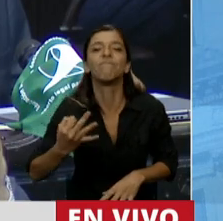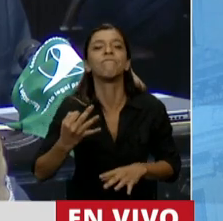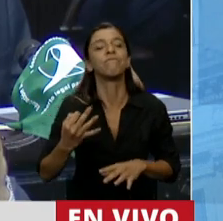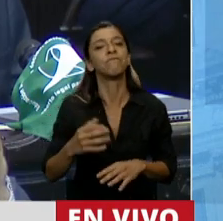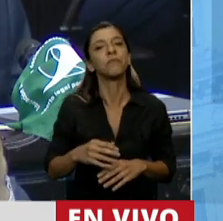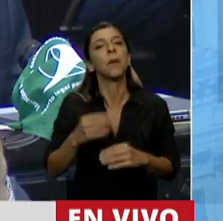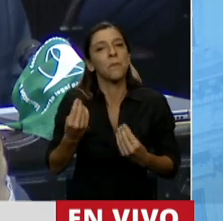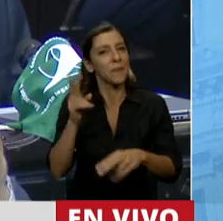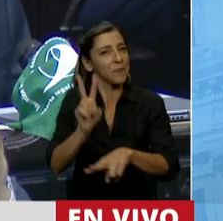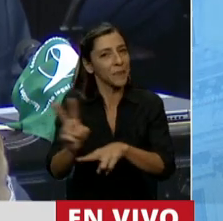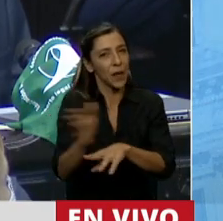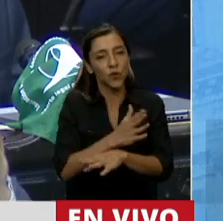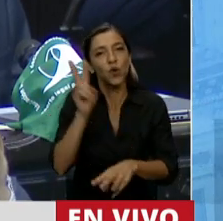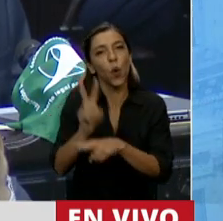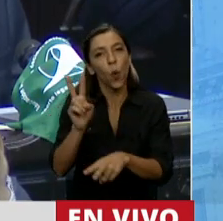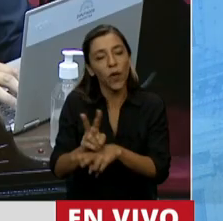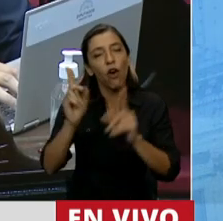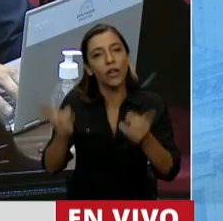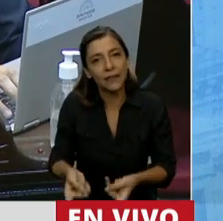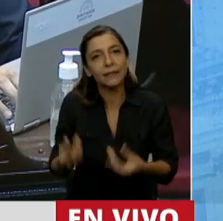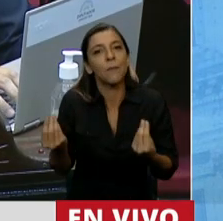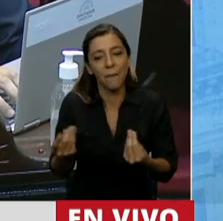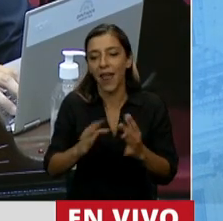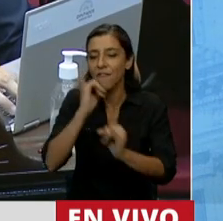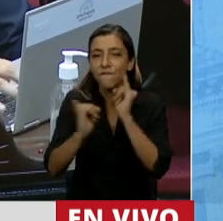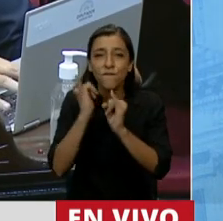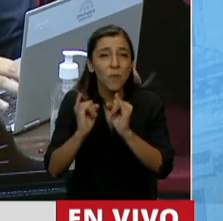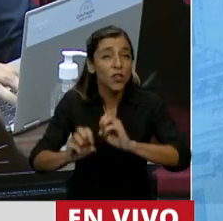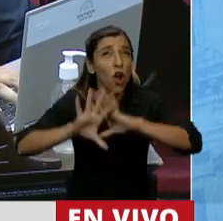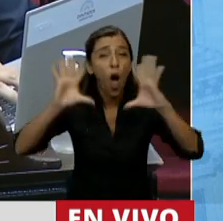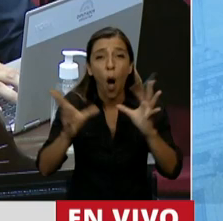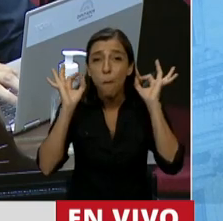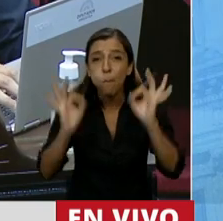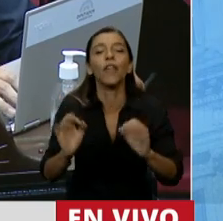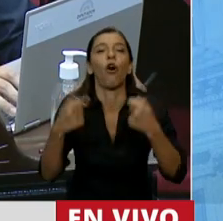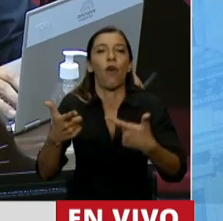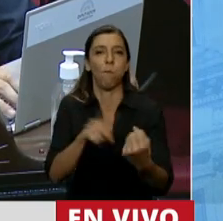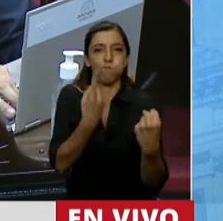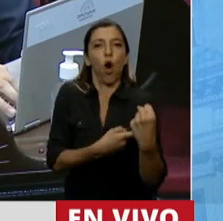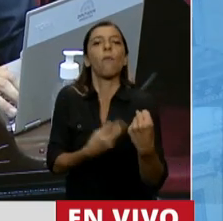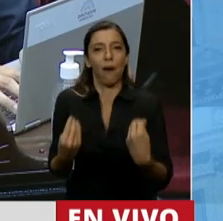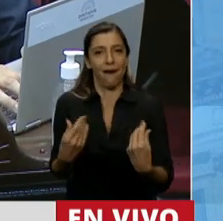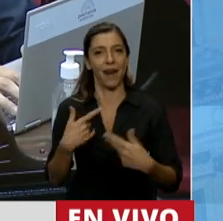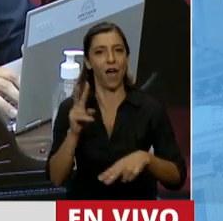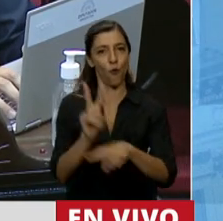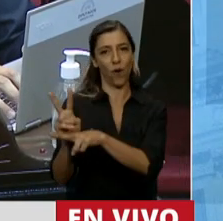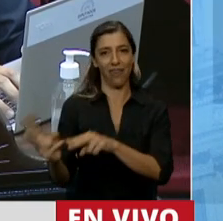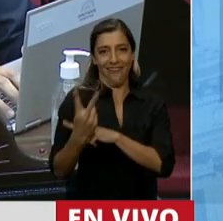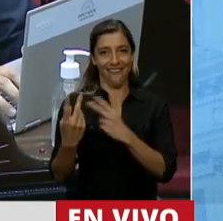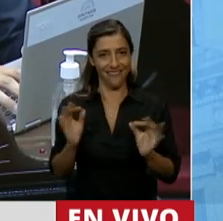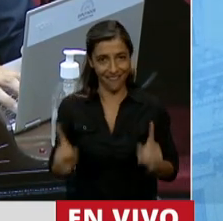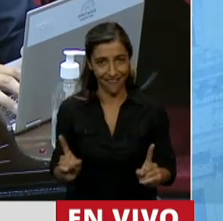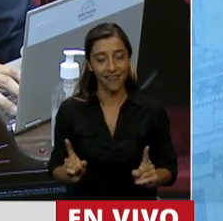informadas y empoderadas para autoprotegerse. Por otra parte,